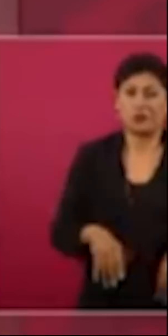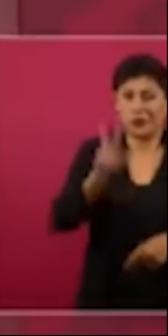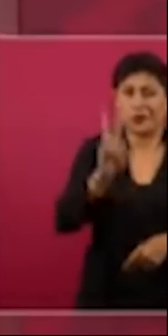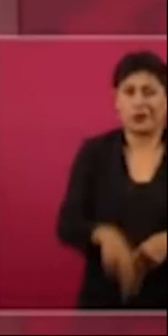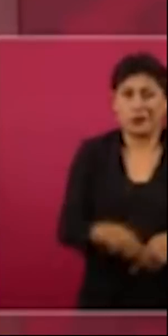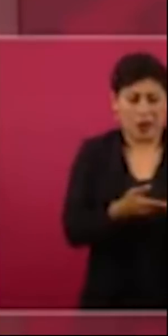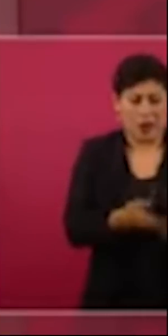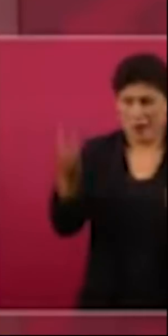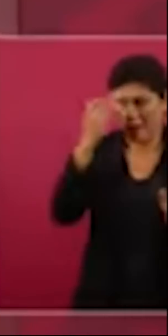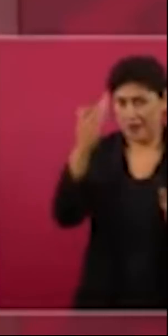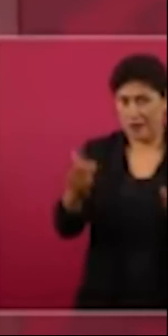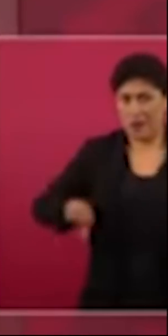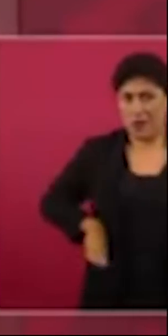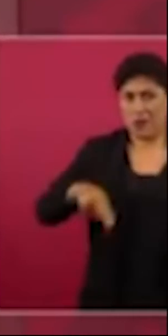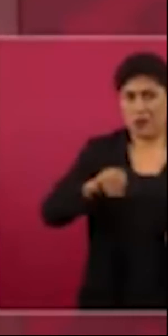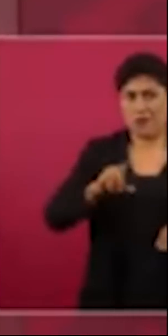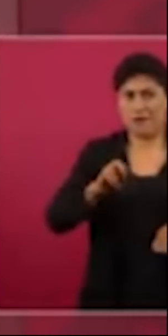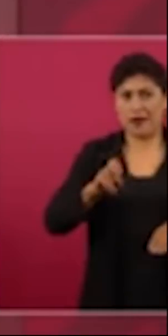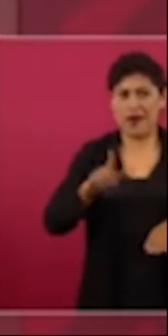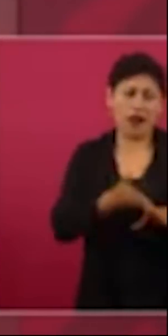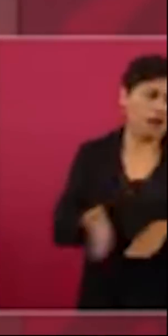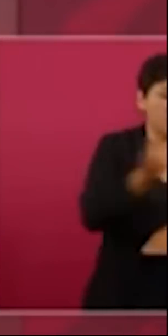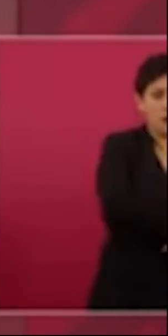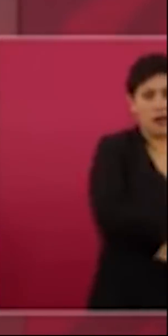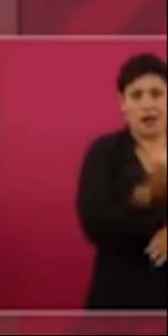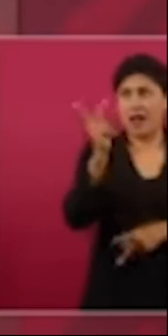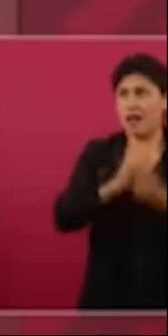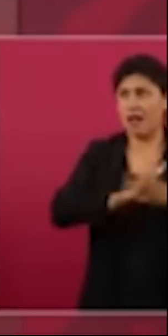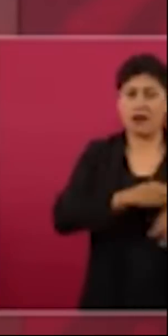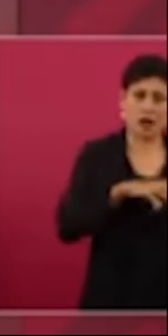de dominación colonial ni en el porfiriato